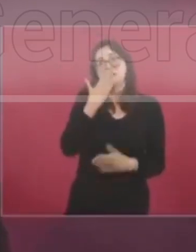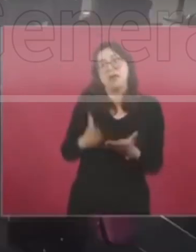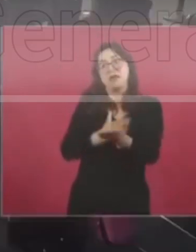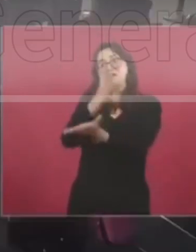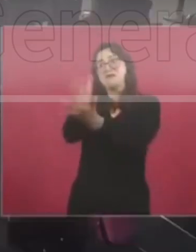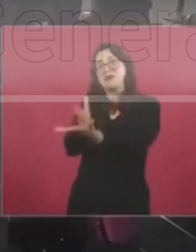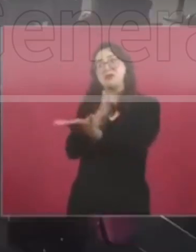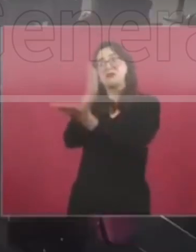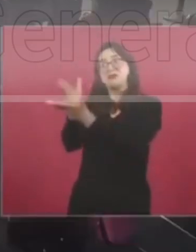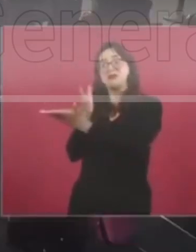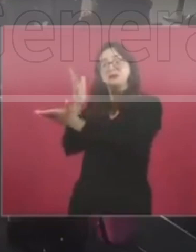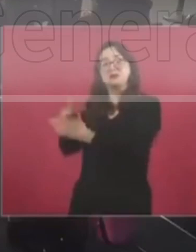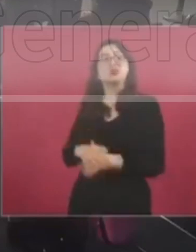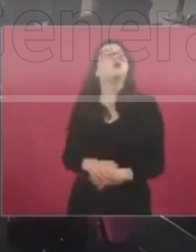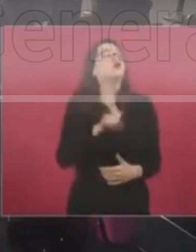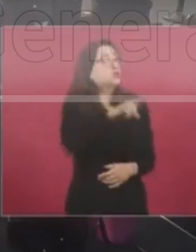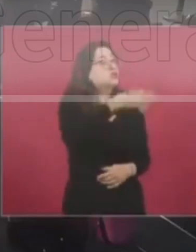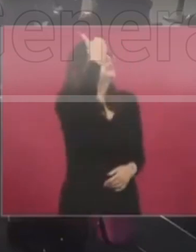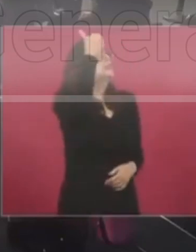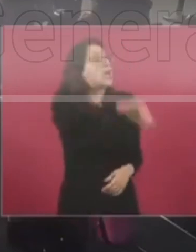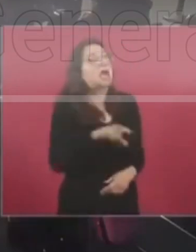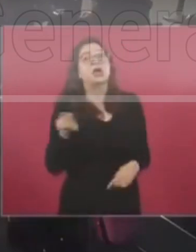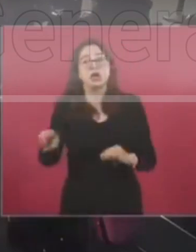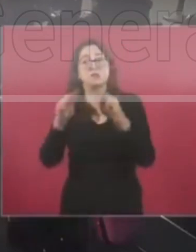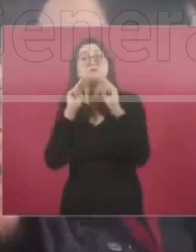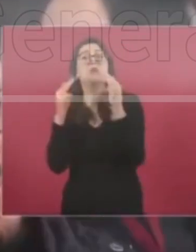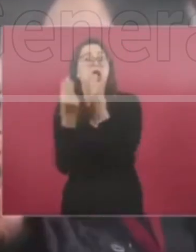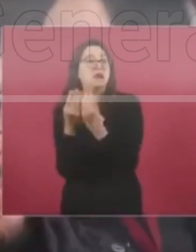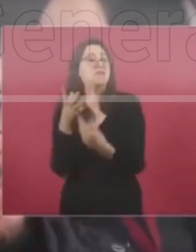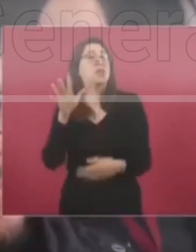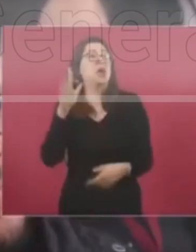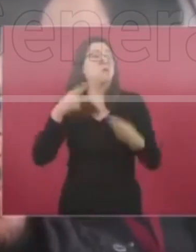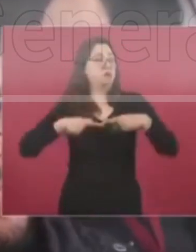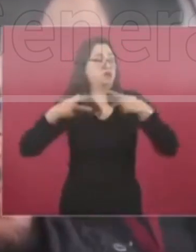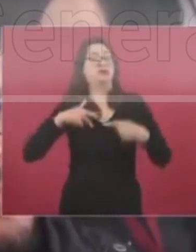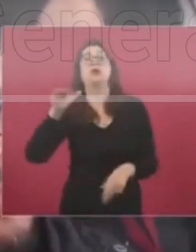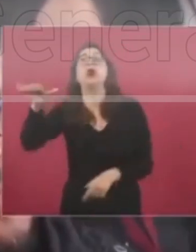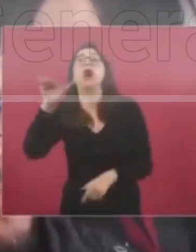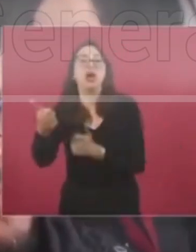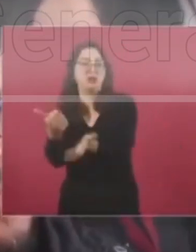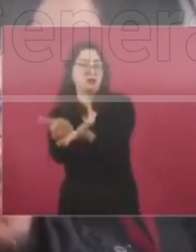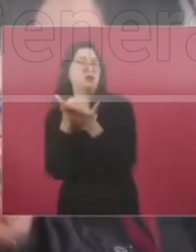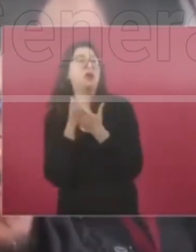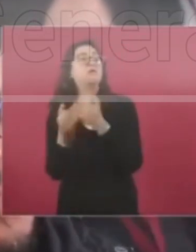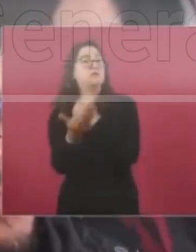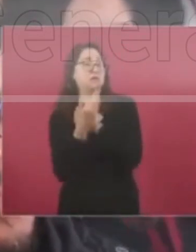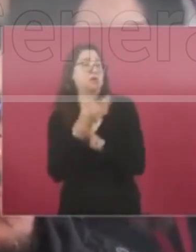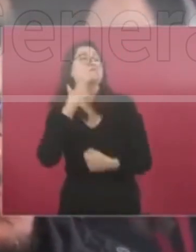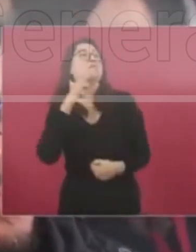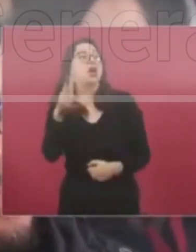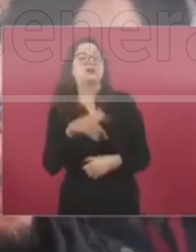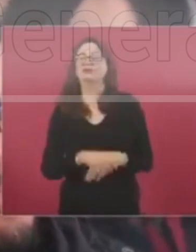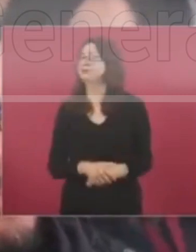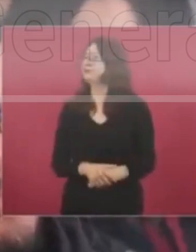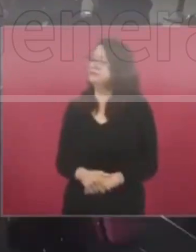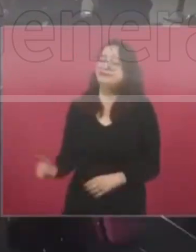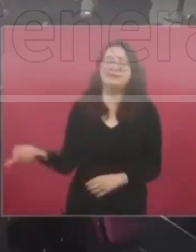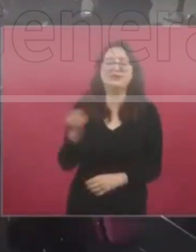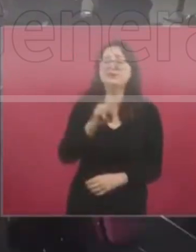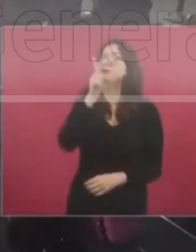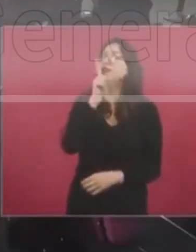eso? ¿de los ciudadanos acuden a la delincuencia para que les hagan justicia? no ¿como autoridades judiciales? no